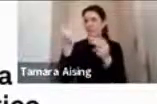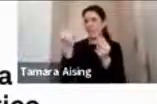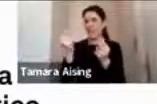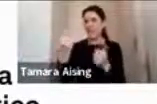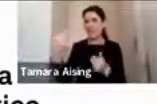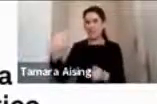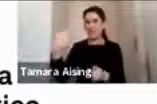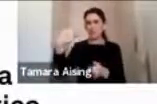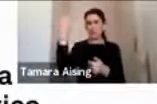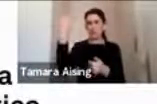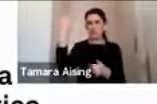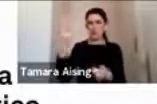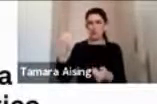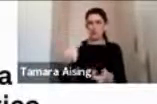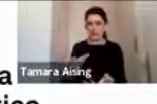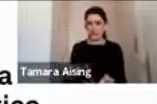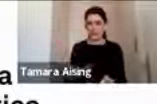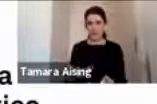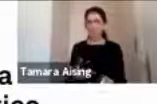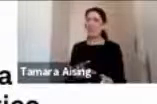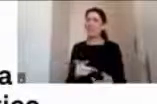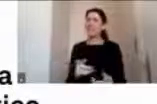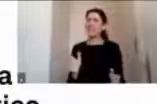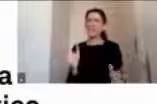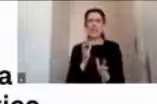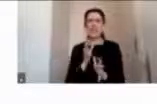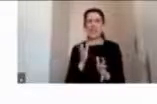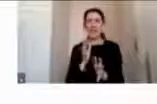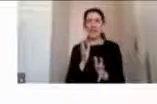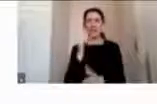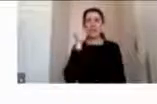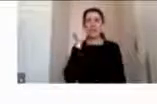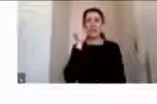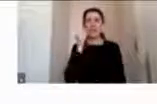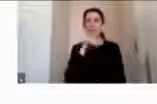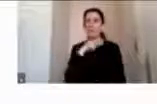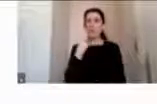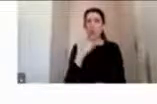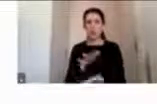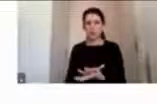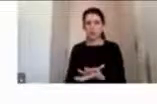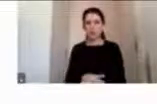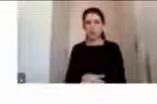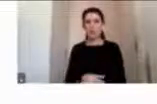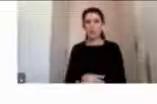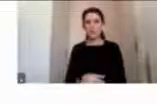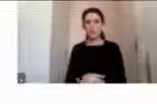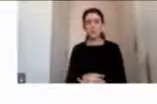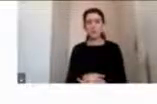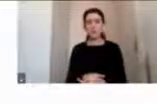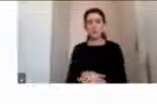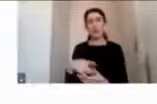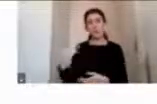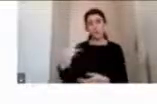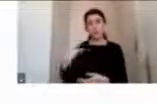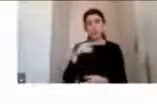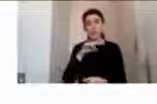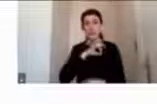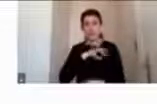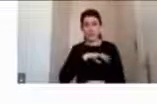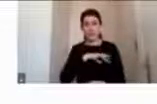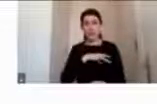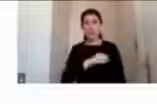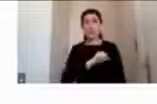tanto, ahí hay un resultado gravísimo que es el fallecimiento de esta niña. Noticias de nuestro país, en Santiago,